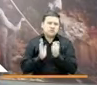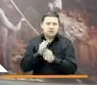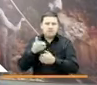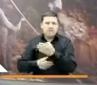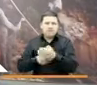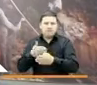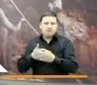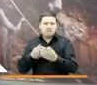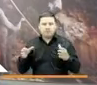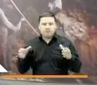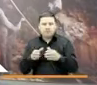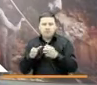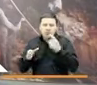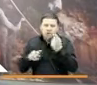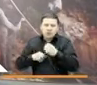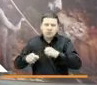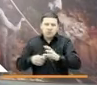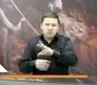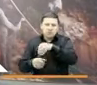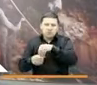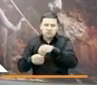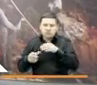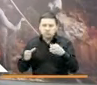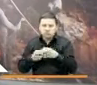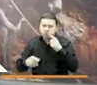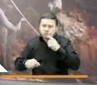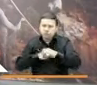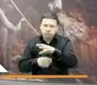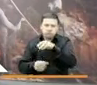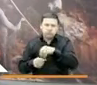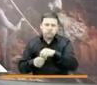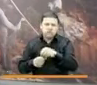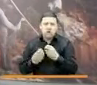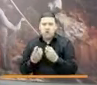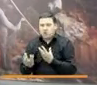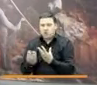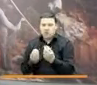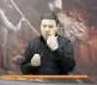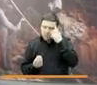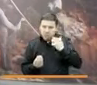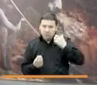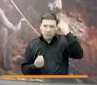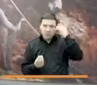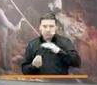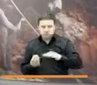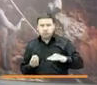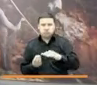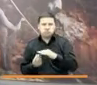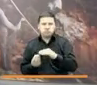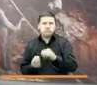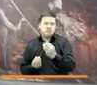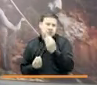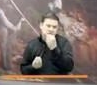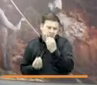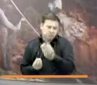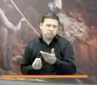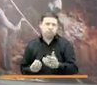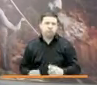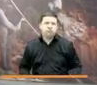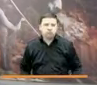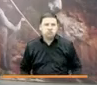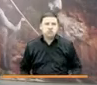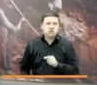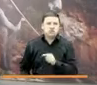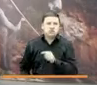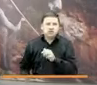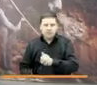de las unidades de búsqueda activa. Las unidades de búsqueda activa son equipos de profesionales, profesionales nutricionistas que están